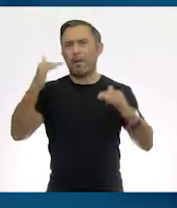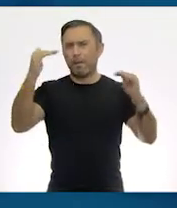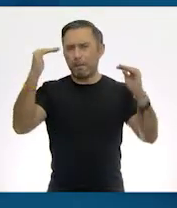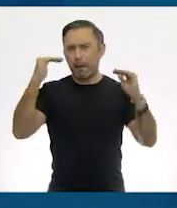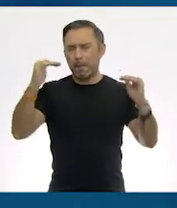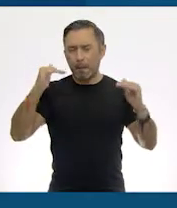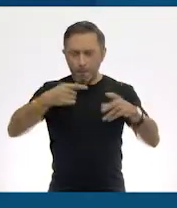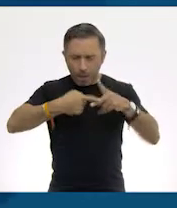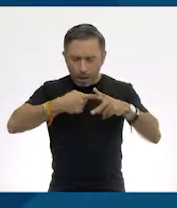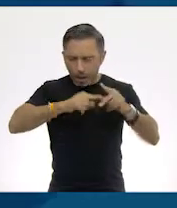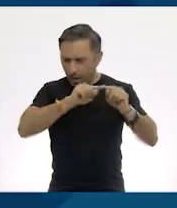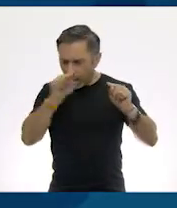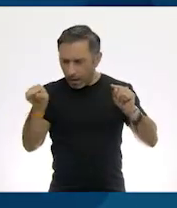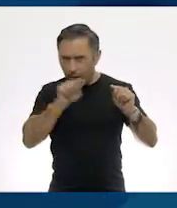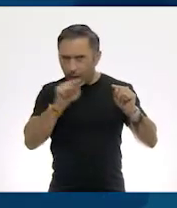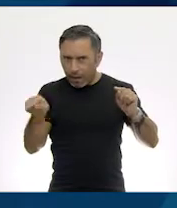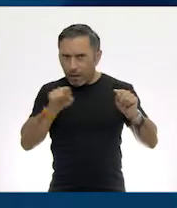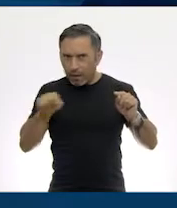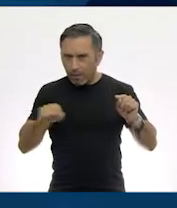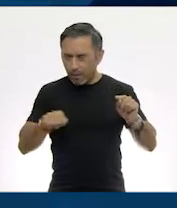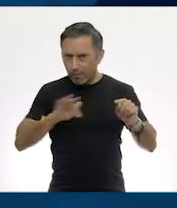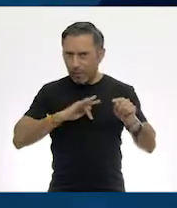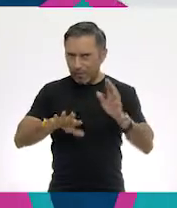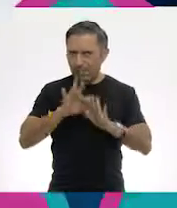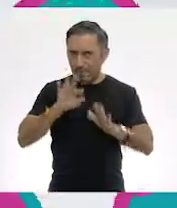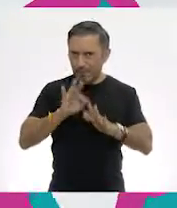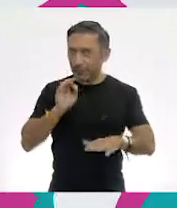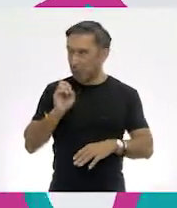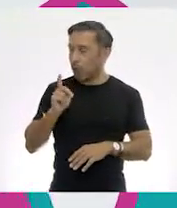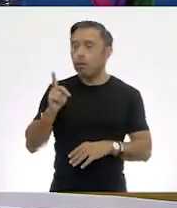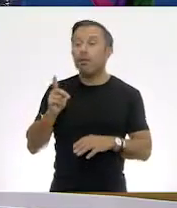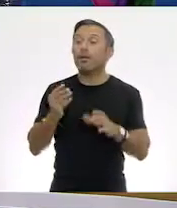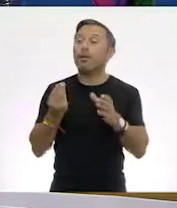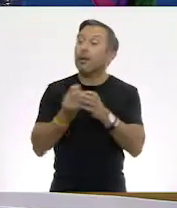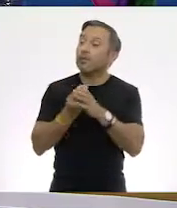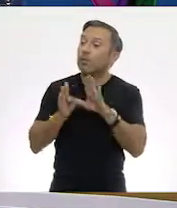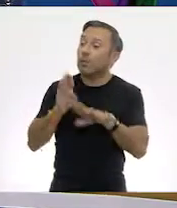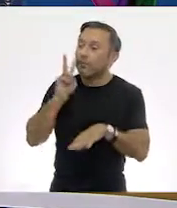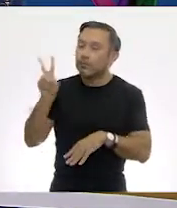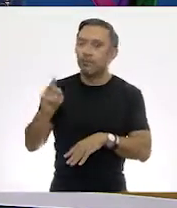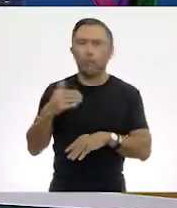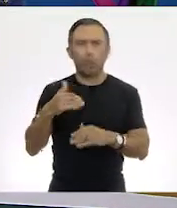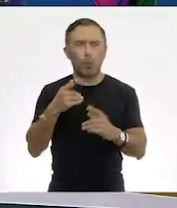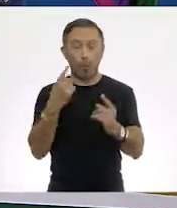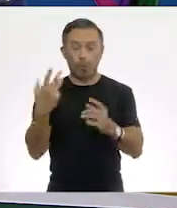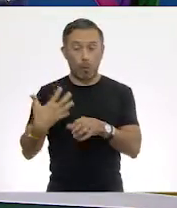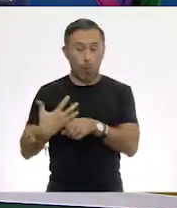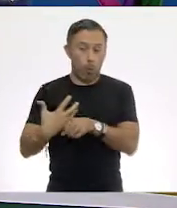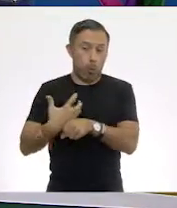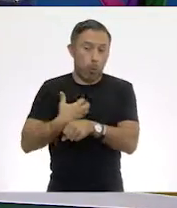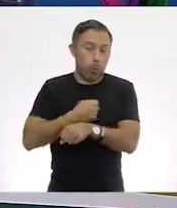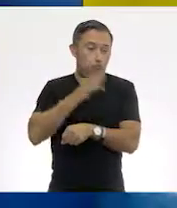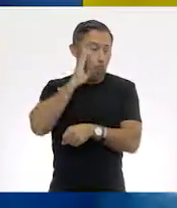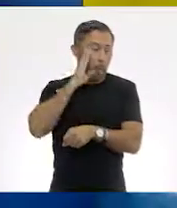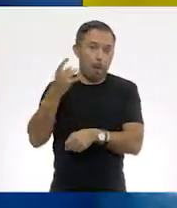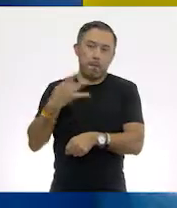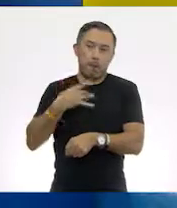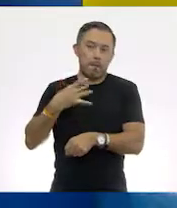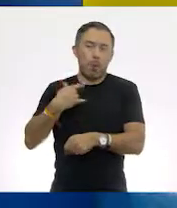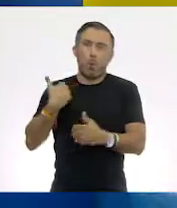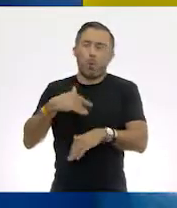valores. ¿Qué te pareció la clase? Pues después de esta goliza, muy interesante. Muchísimas gracias.